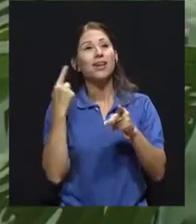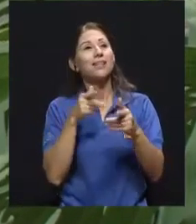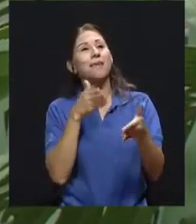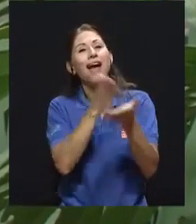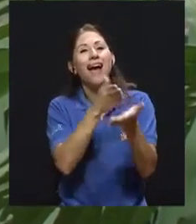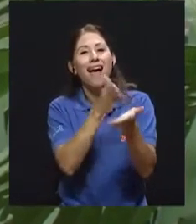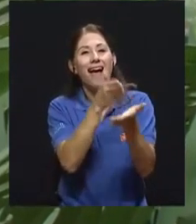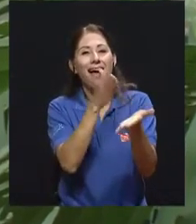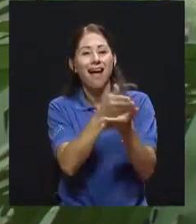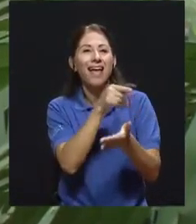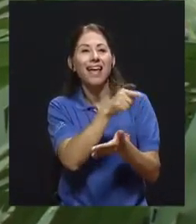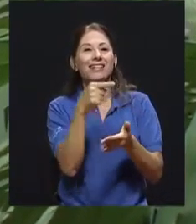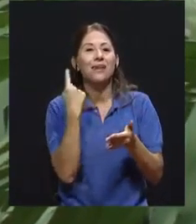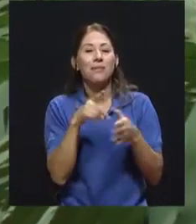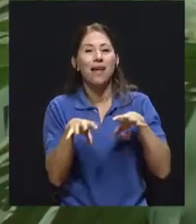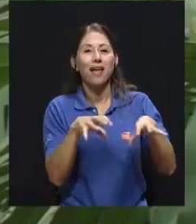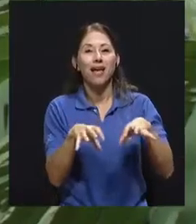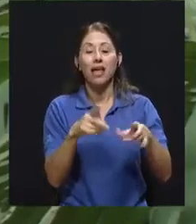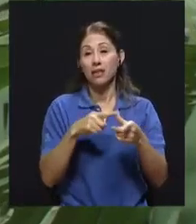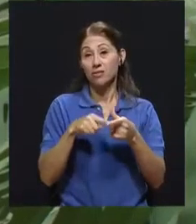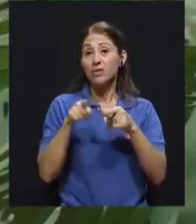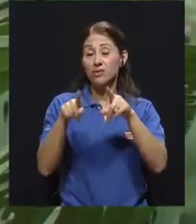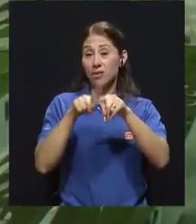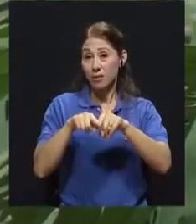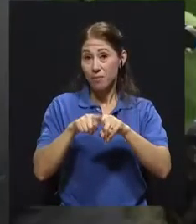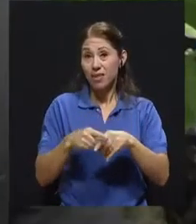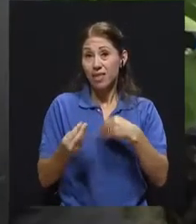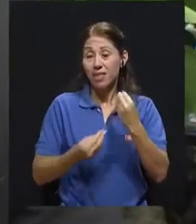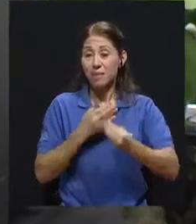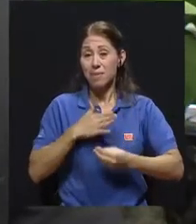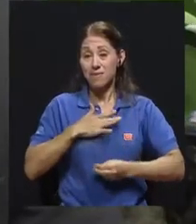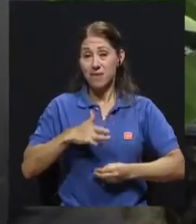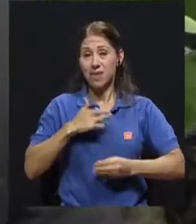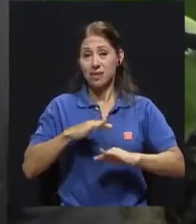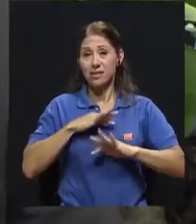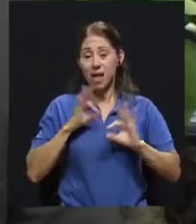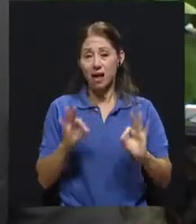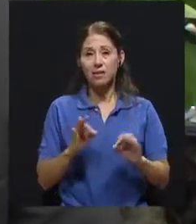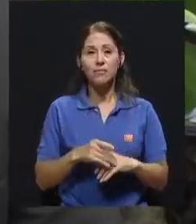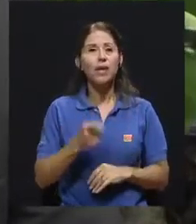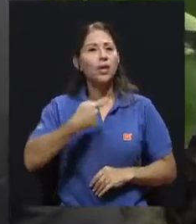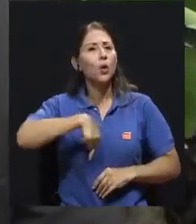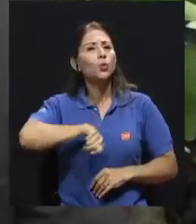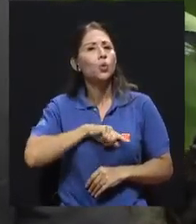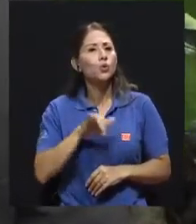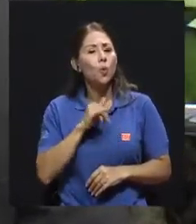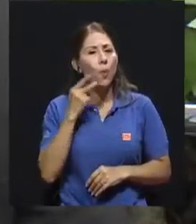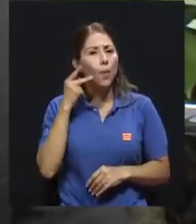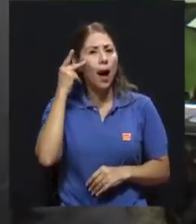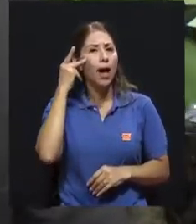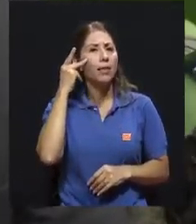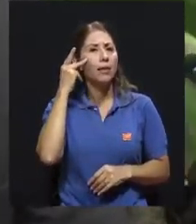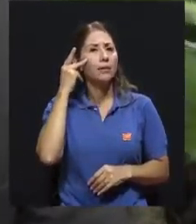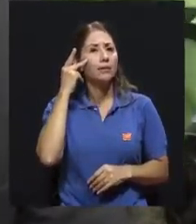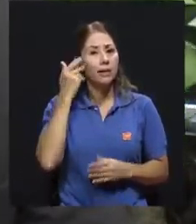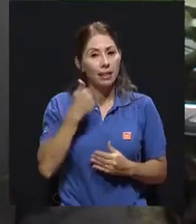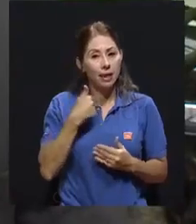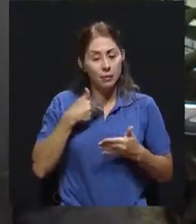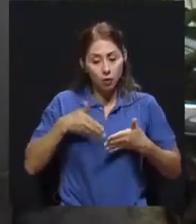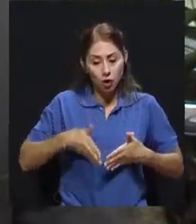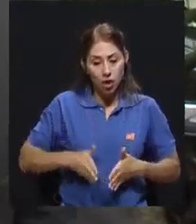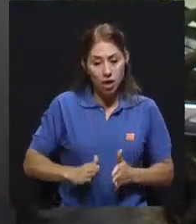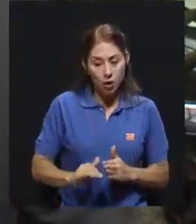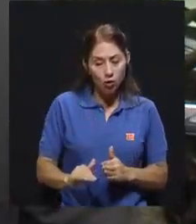detrimento de mi bienestar, de la valía de mí mismo. ¿Y qué podemos hacer nosotros como padres que llevamos hijos hacia arriba,